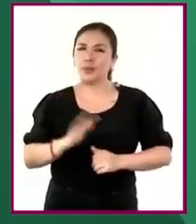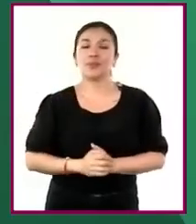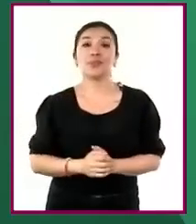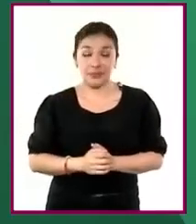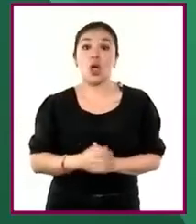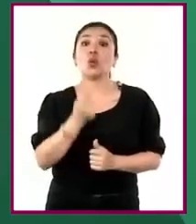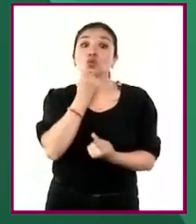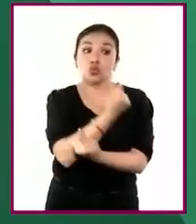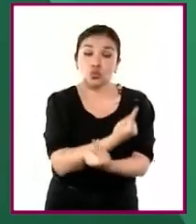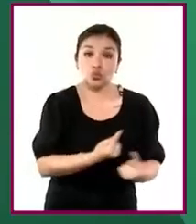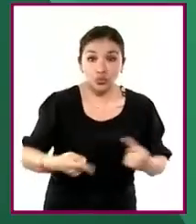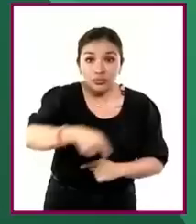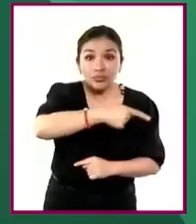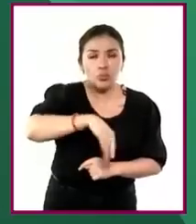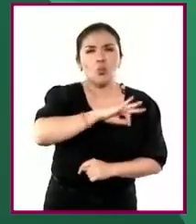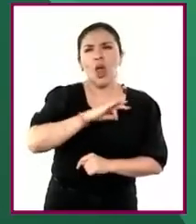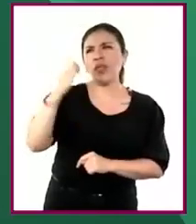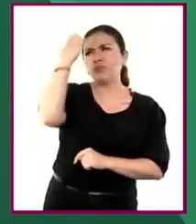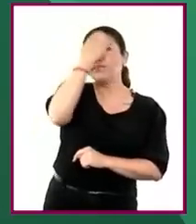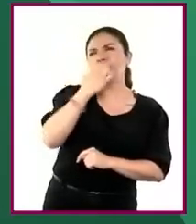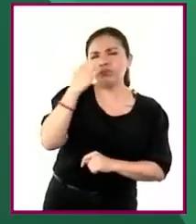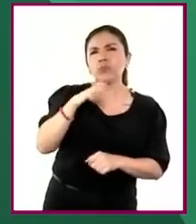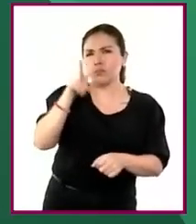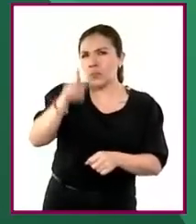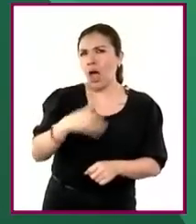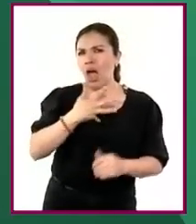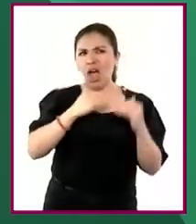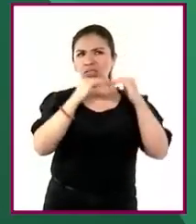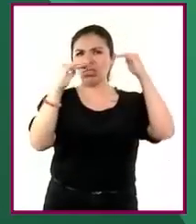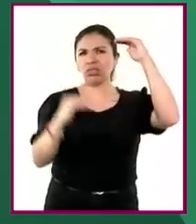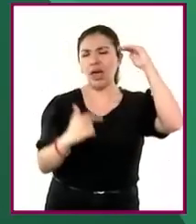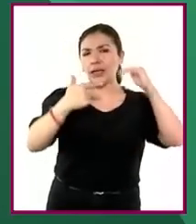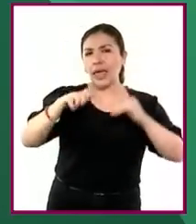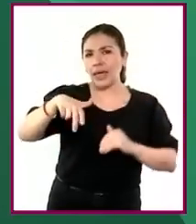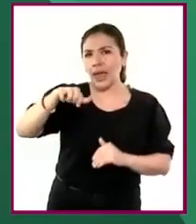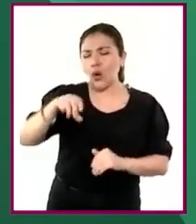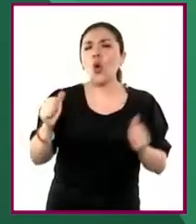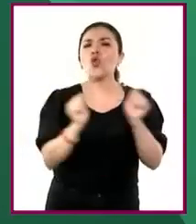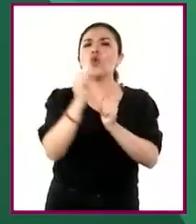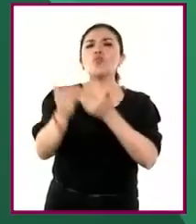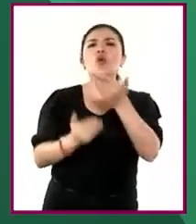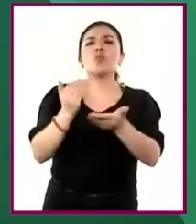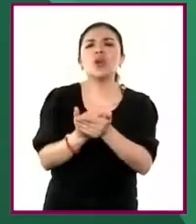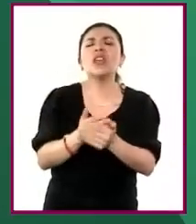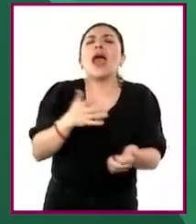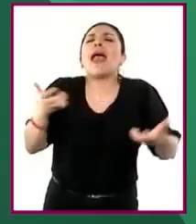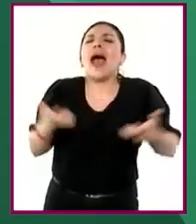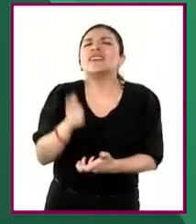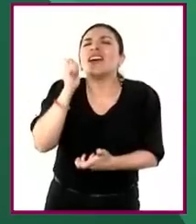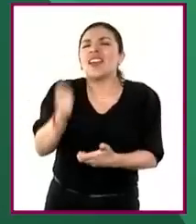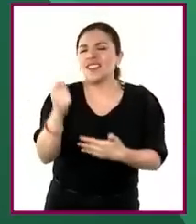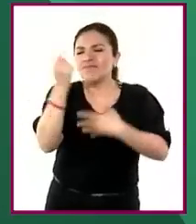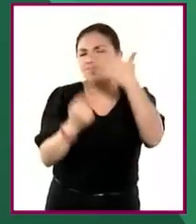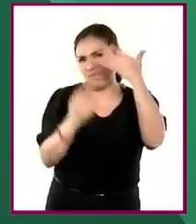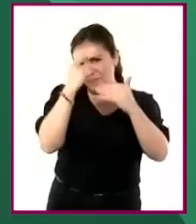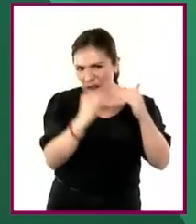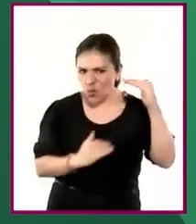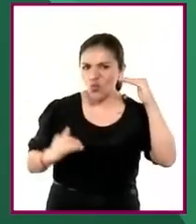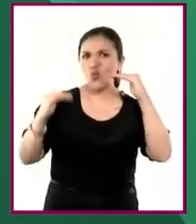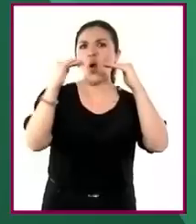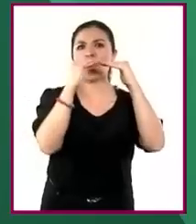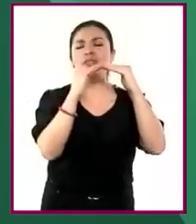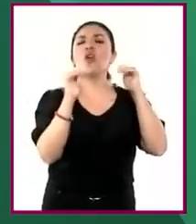Finalmente, las niñas y los niños analizarán las desigualdades de género y propondrán acciones en favor de la